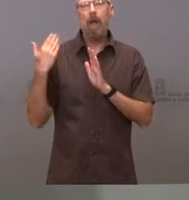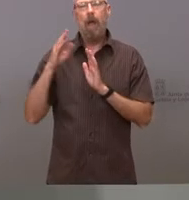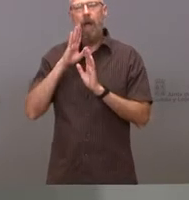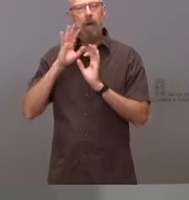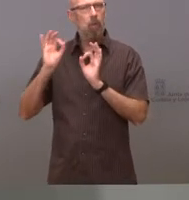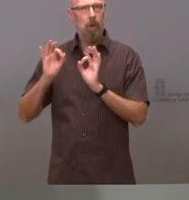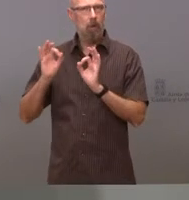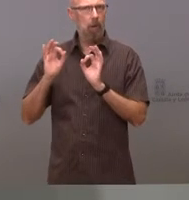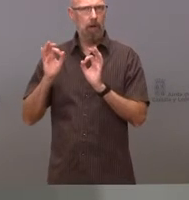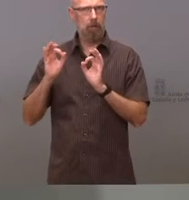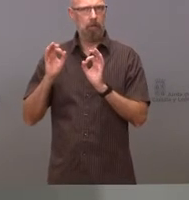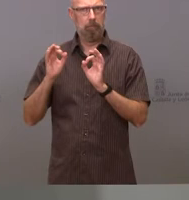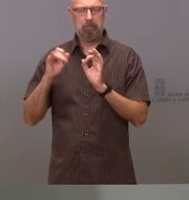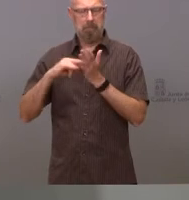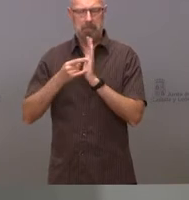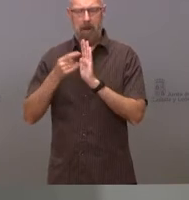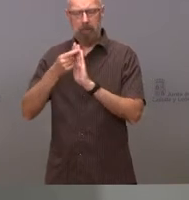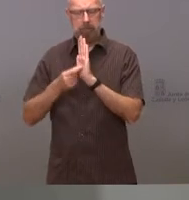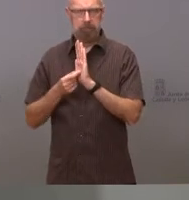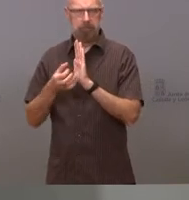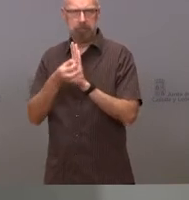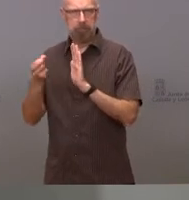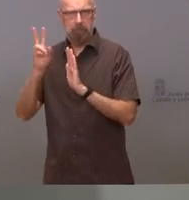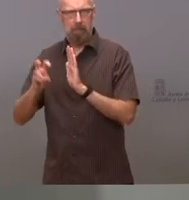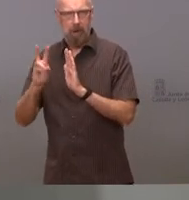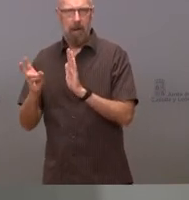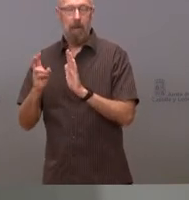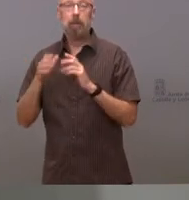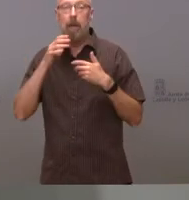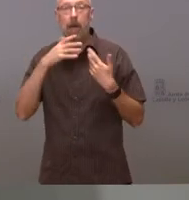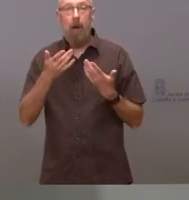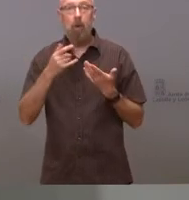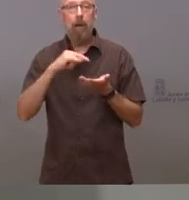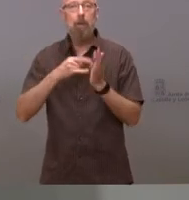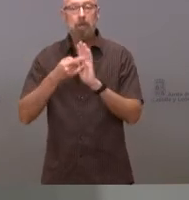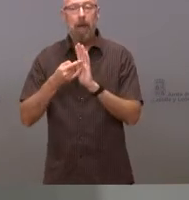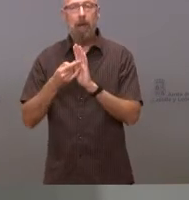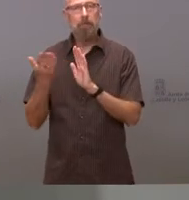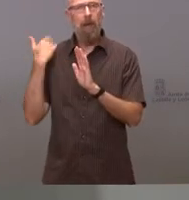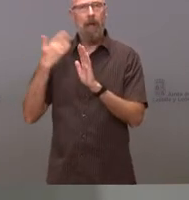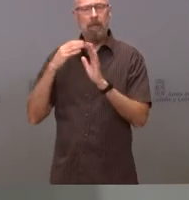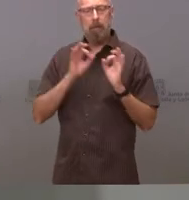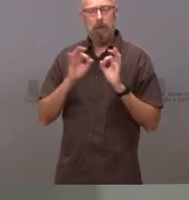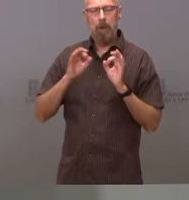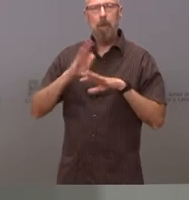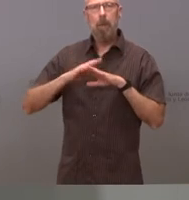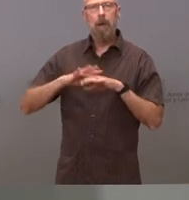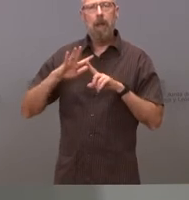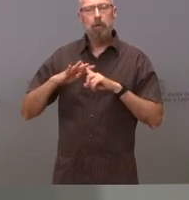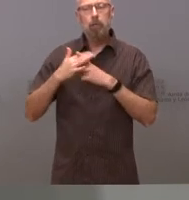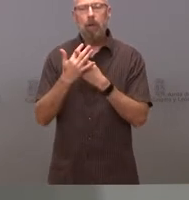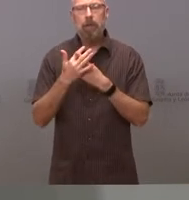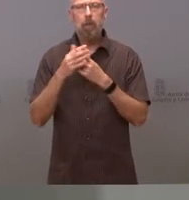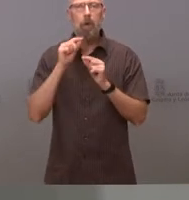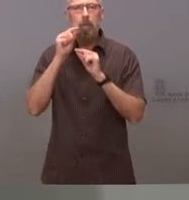el consejo sectorial pero en este momento el plan se diseñó para una situación de alta incidencia